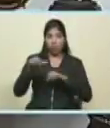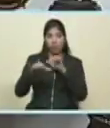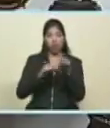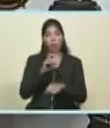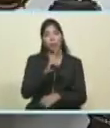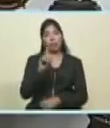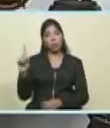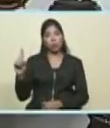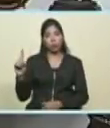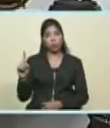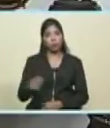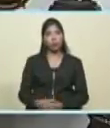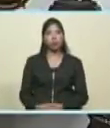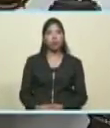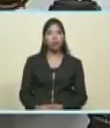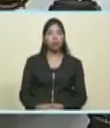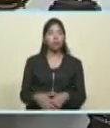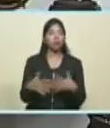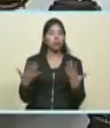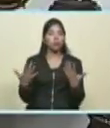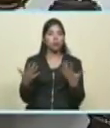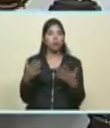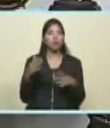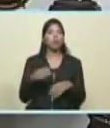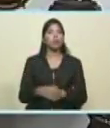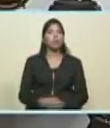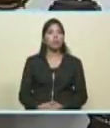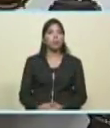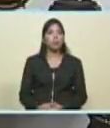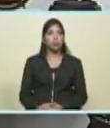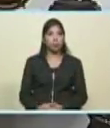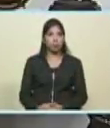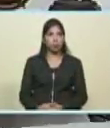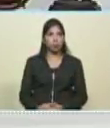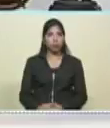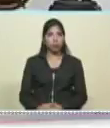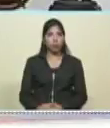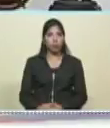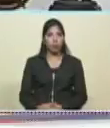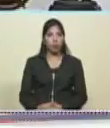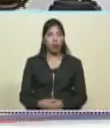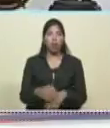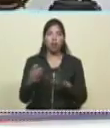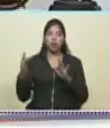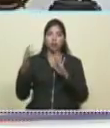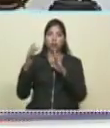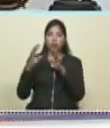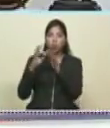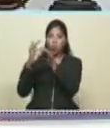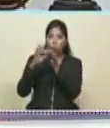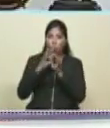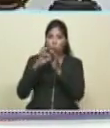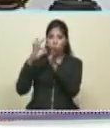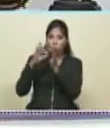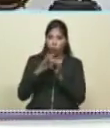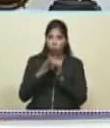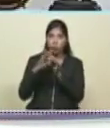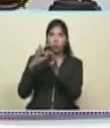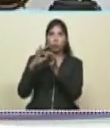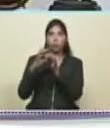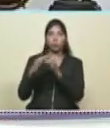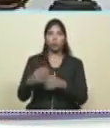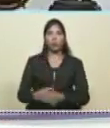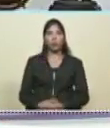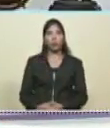XXI, que va avanzando en un nuevo estadio de cercanía. De